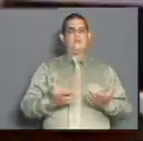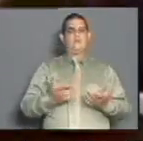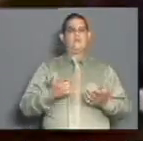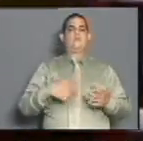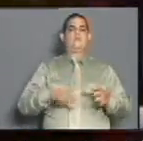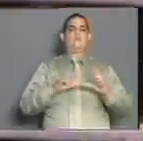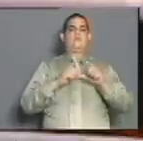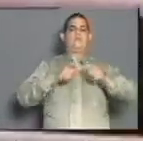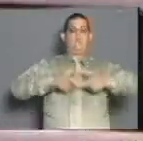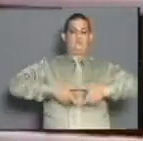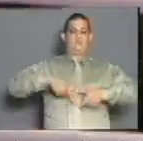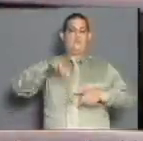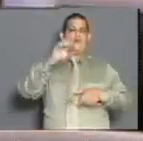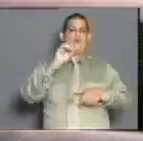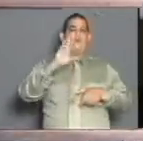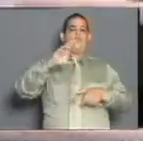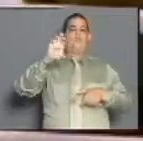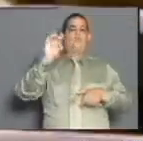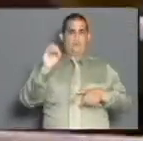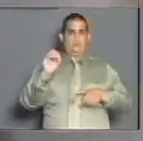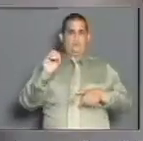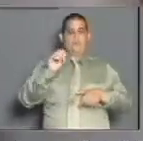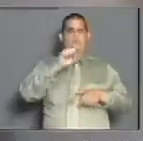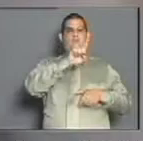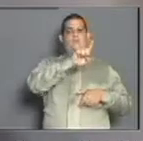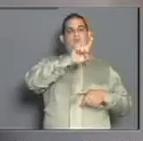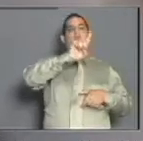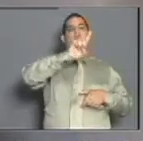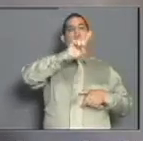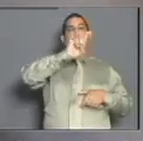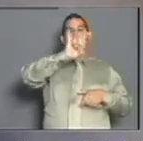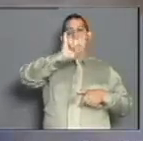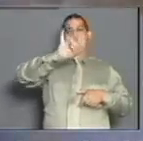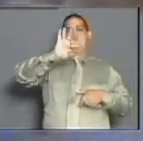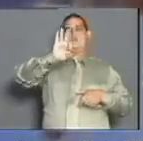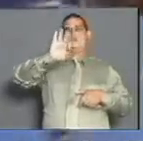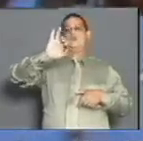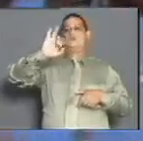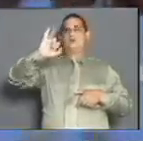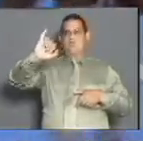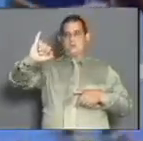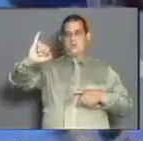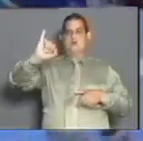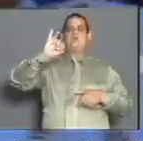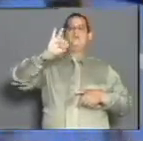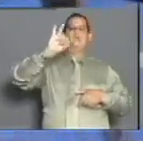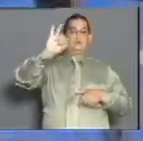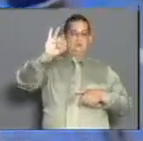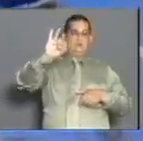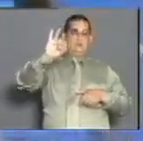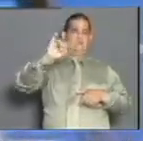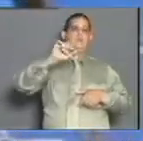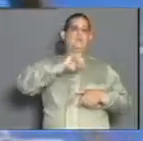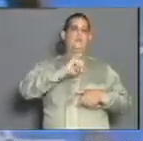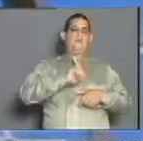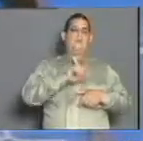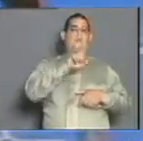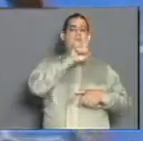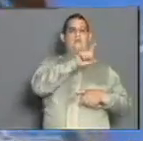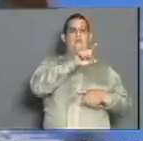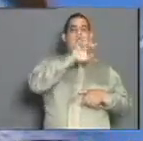oros en el campeonato mundial de Reno 1986, los Juegos Panamericanos de 1987 y los Centroamericanos y del Caribe